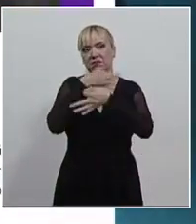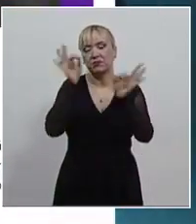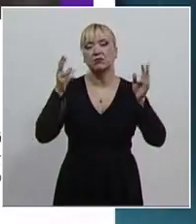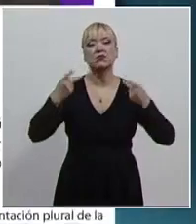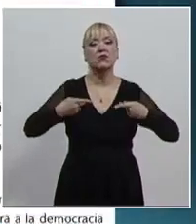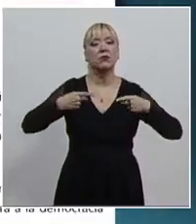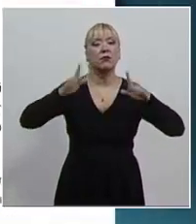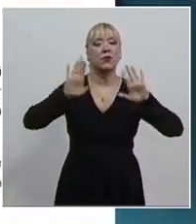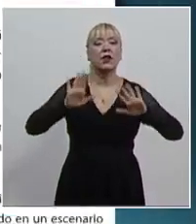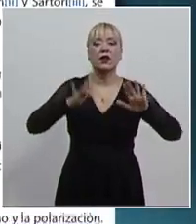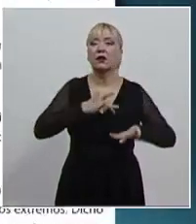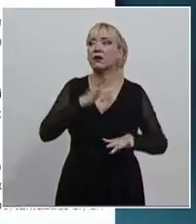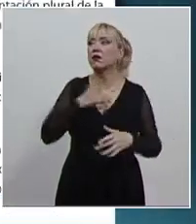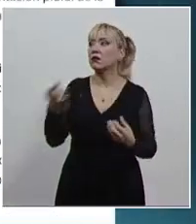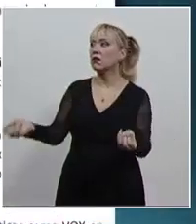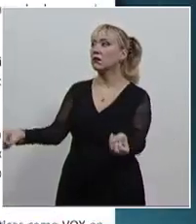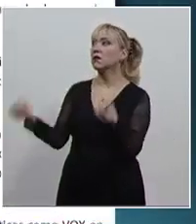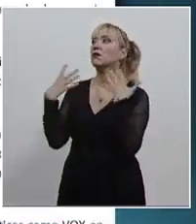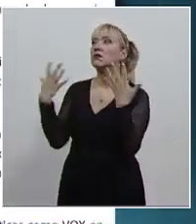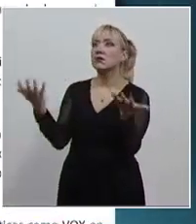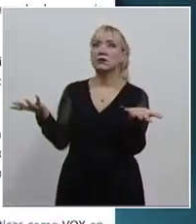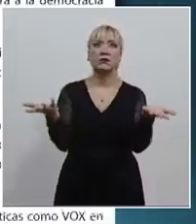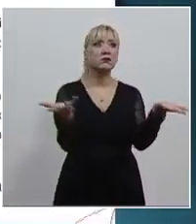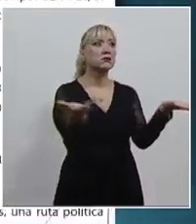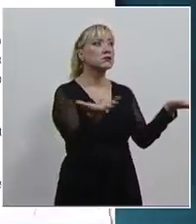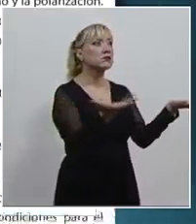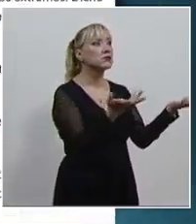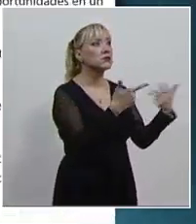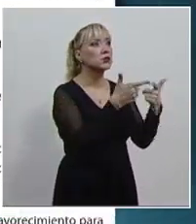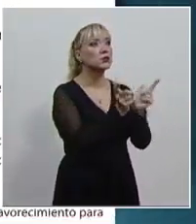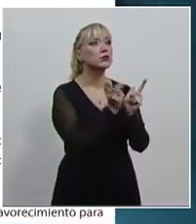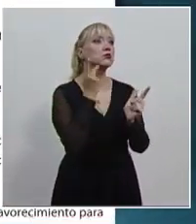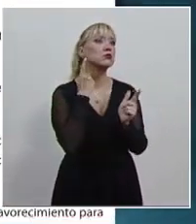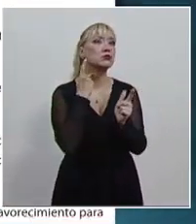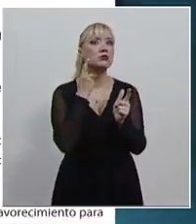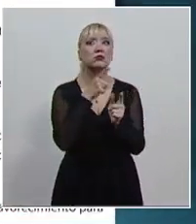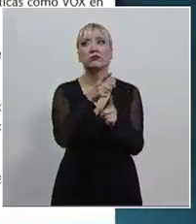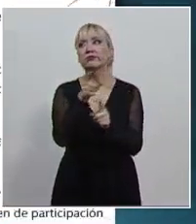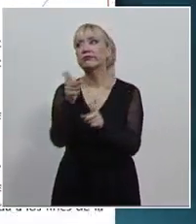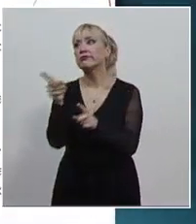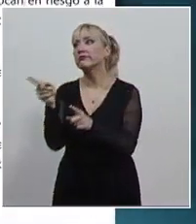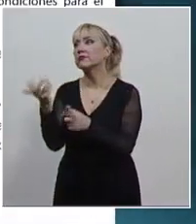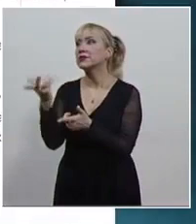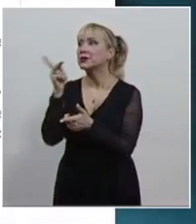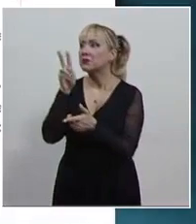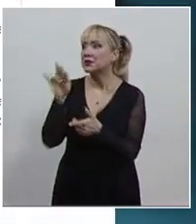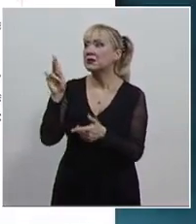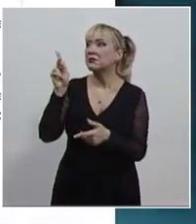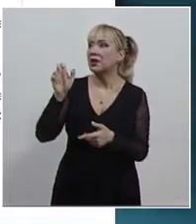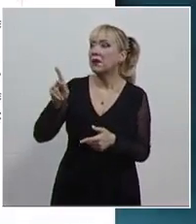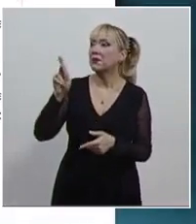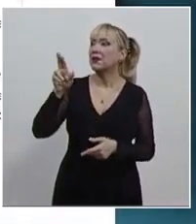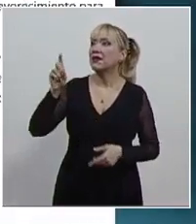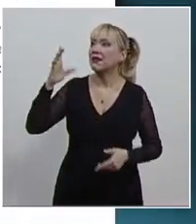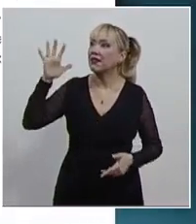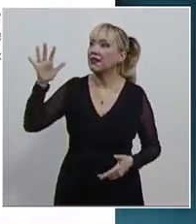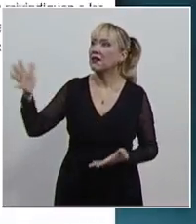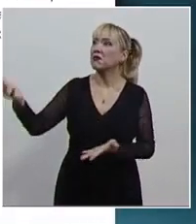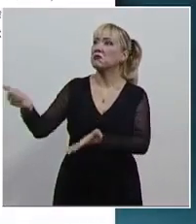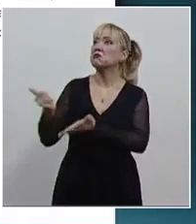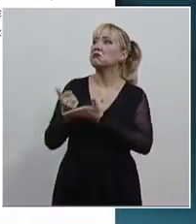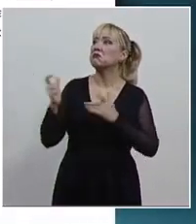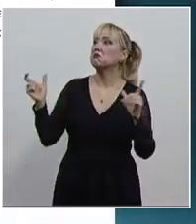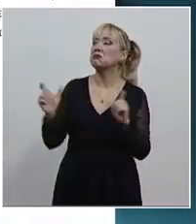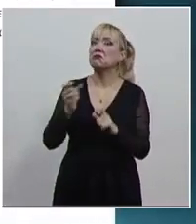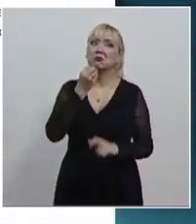abandonados por los partidos políticos tradicionales y encuentran en personajes populistas y reaccionarios una ruta política para la